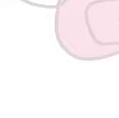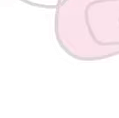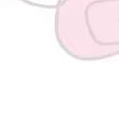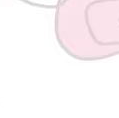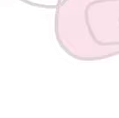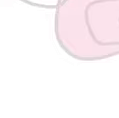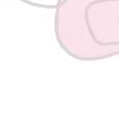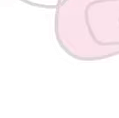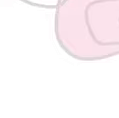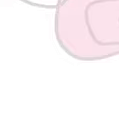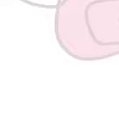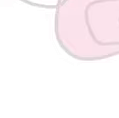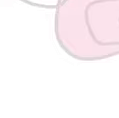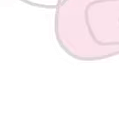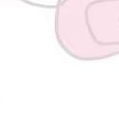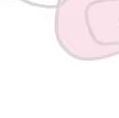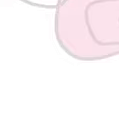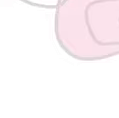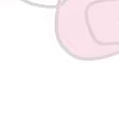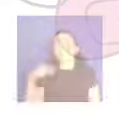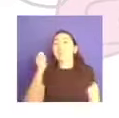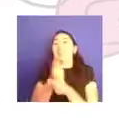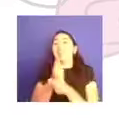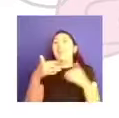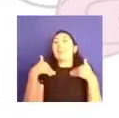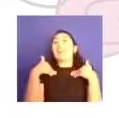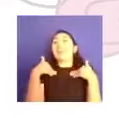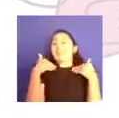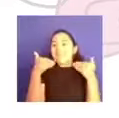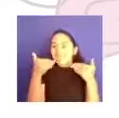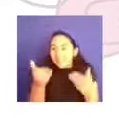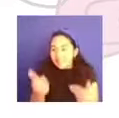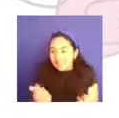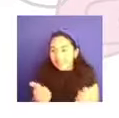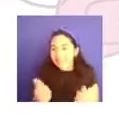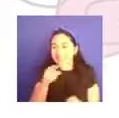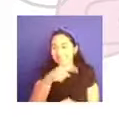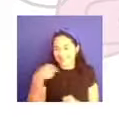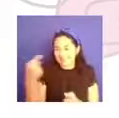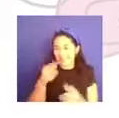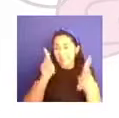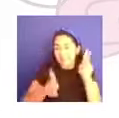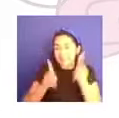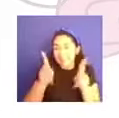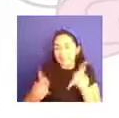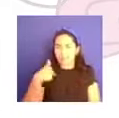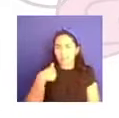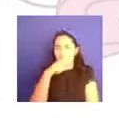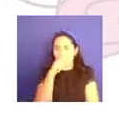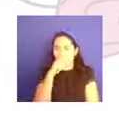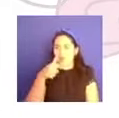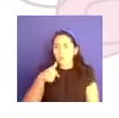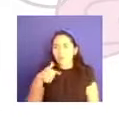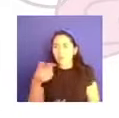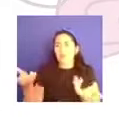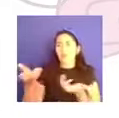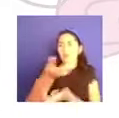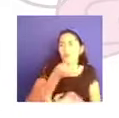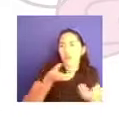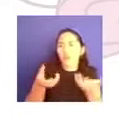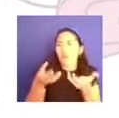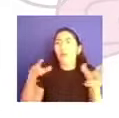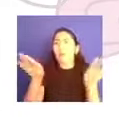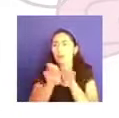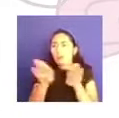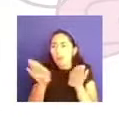Precisamente esto que hemos estado señalando a lo largo de pues esta charla de cómo voy aprendiendo a relacionarme con el otro y por lo tanto con uno